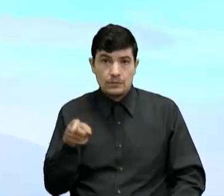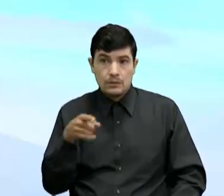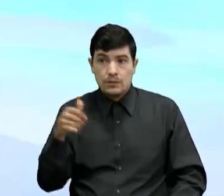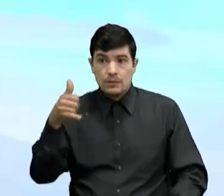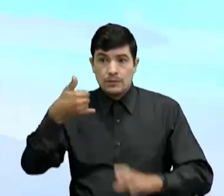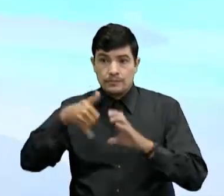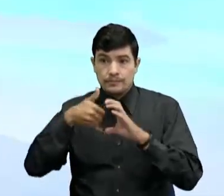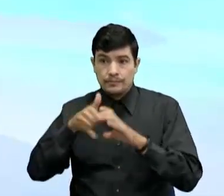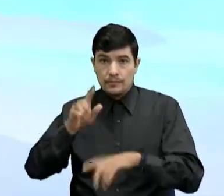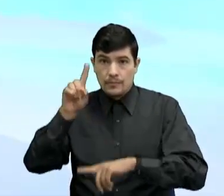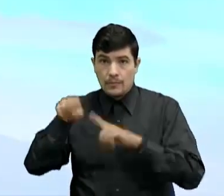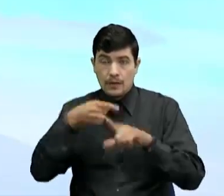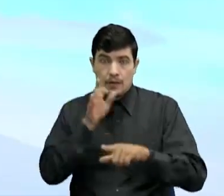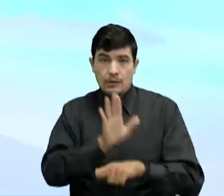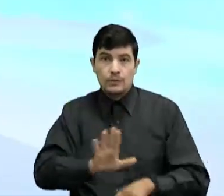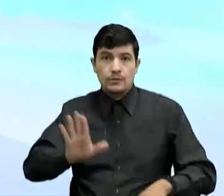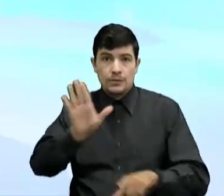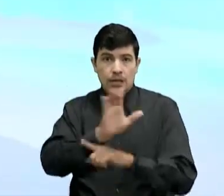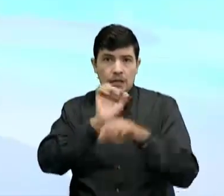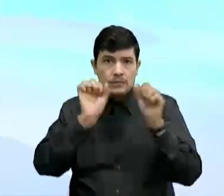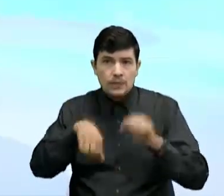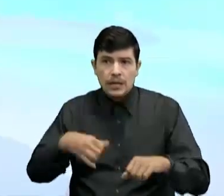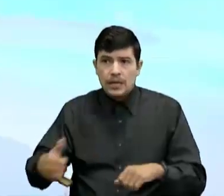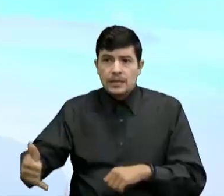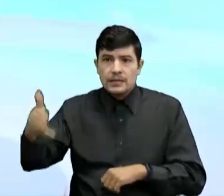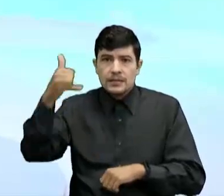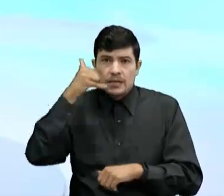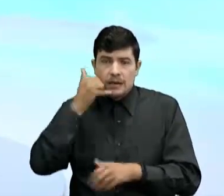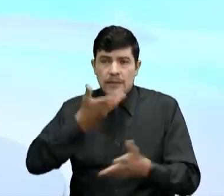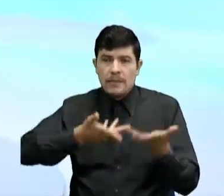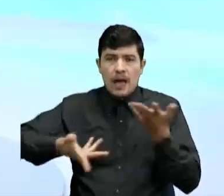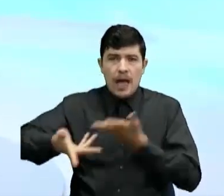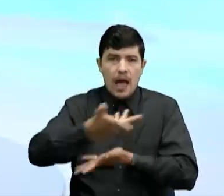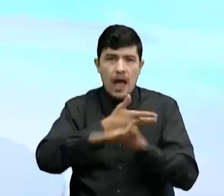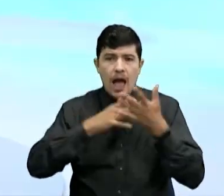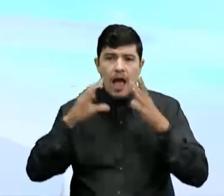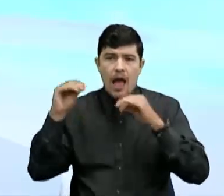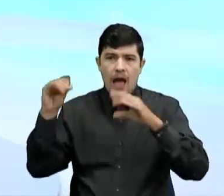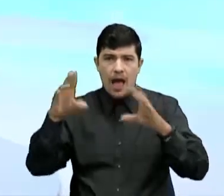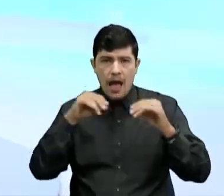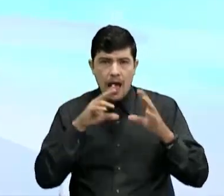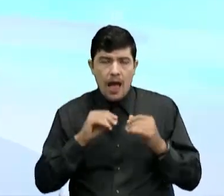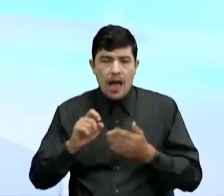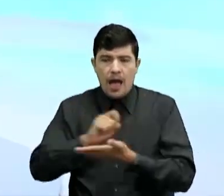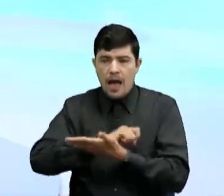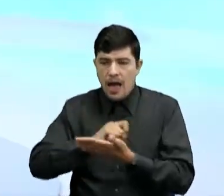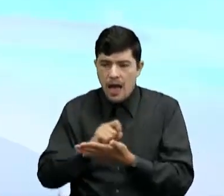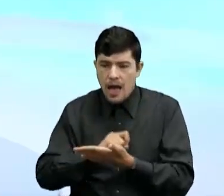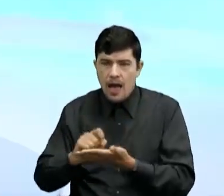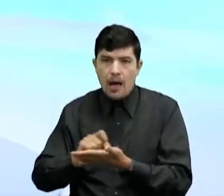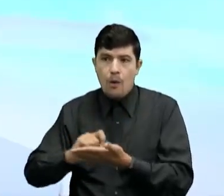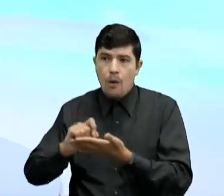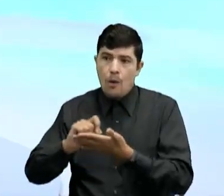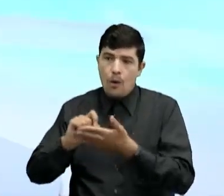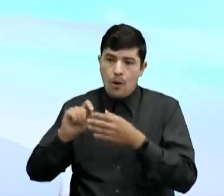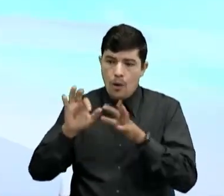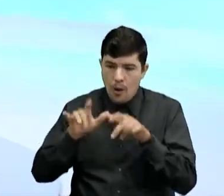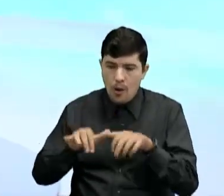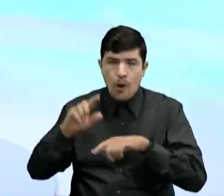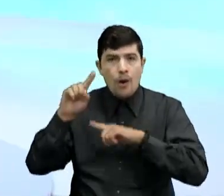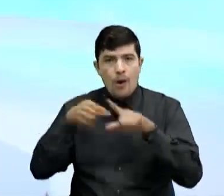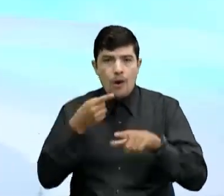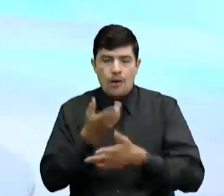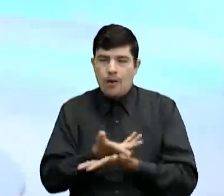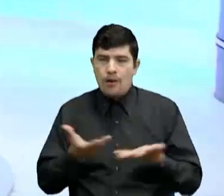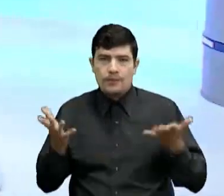línea De whatsapp En donde ustedes Se pueden comunicar Con nosotros Nos pueden escribir Nos pueden saludar Así es que profe Vamos a irnos por